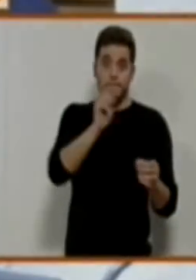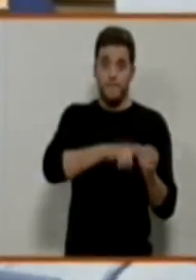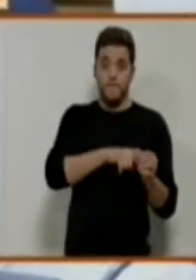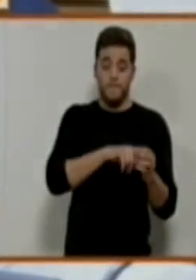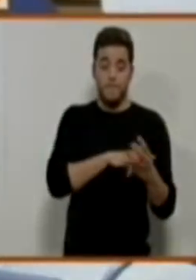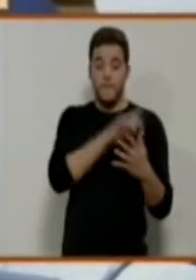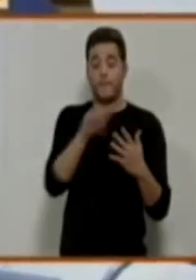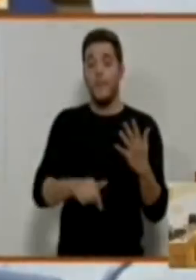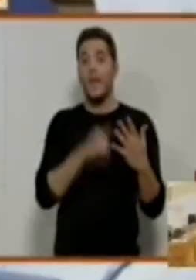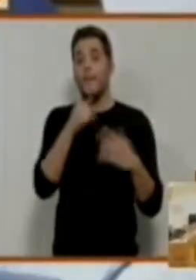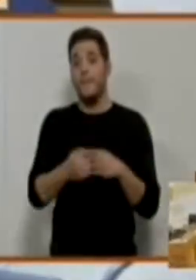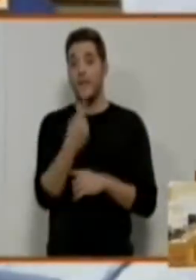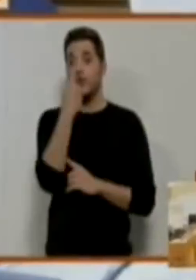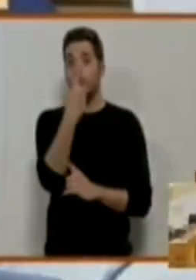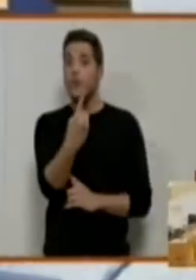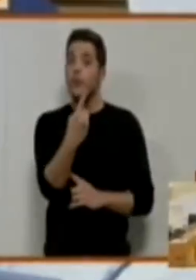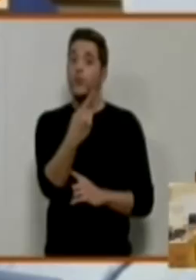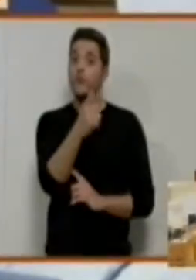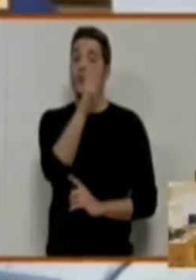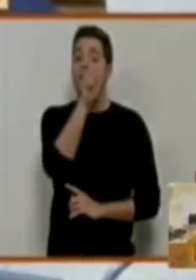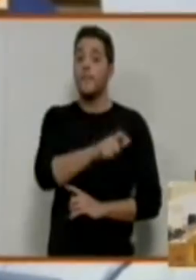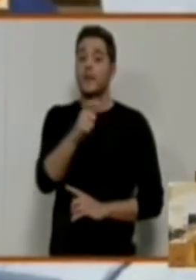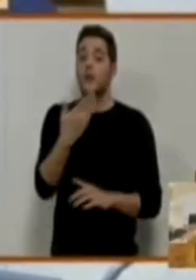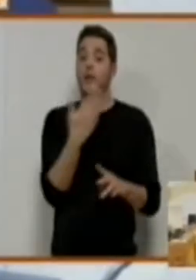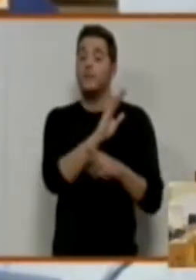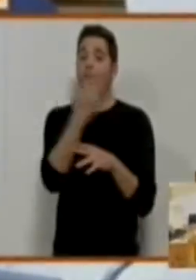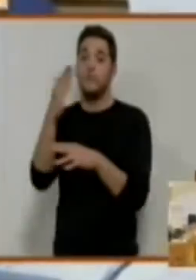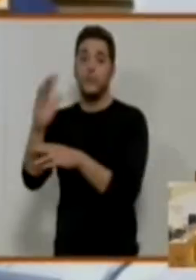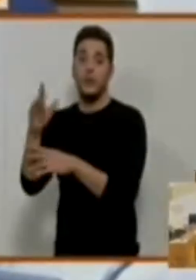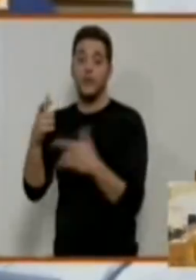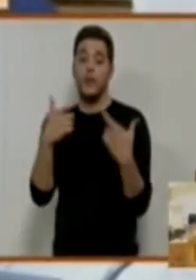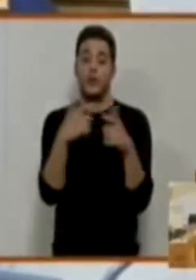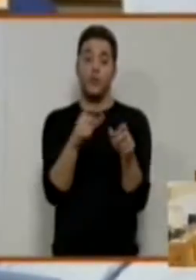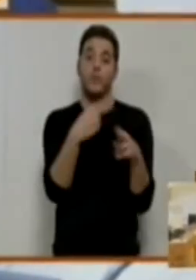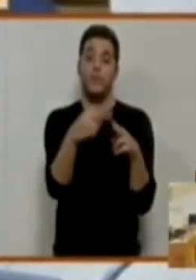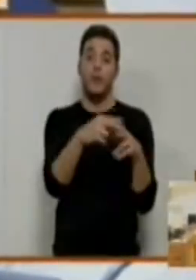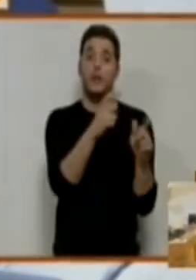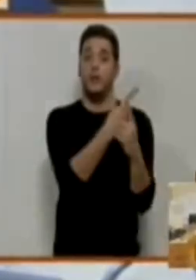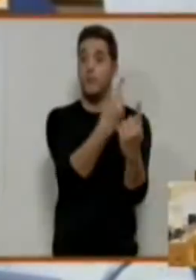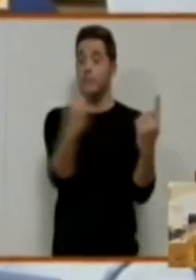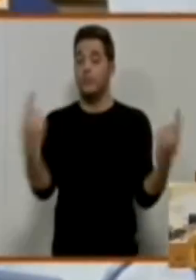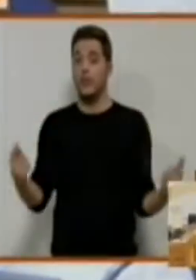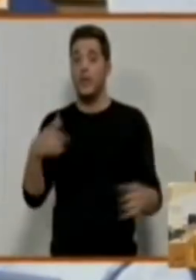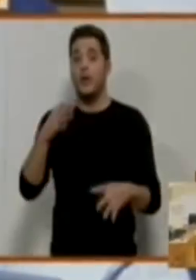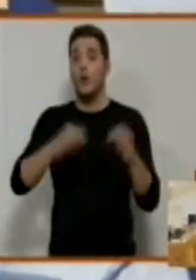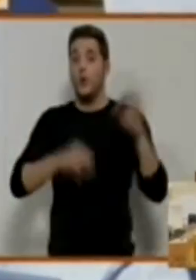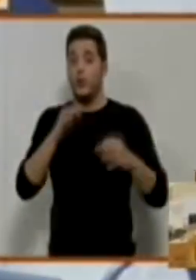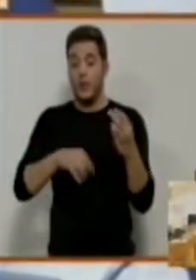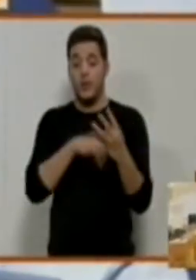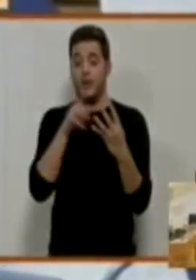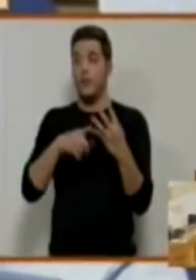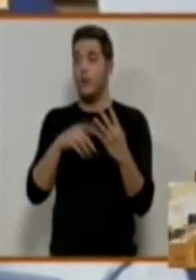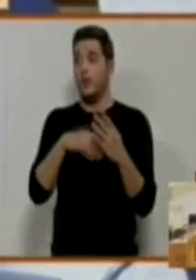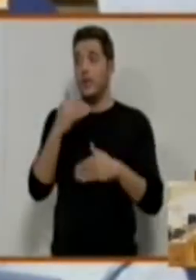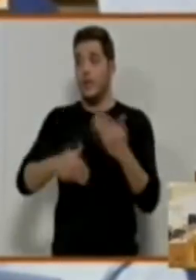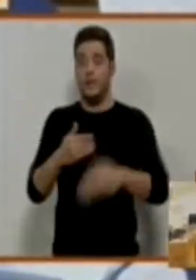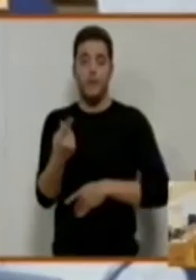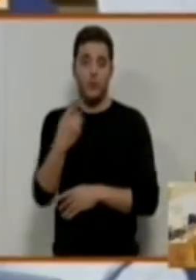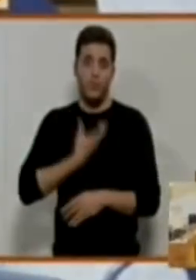de cada grupo político, más el jurídico del ayuntamiento y el interventor municipal.